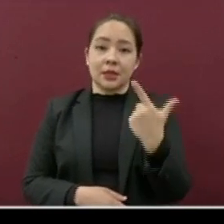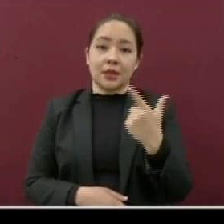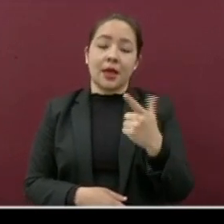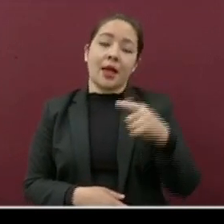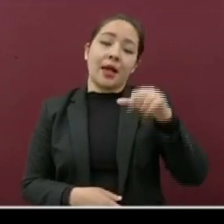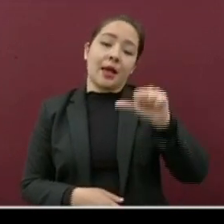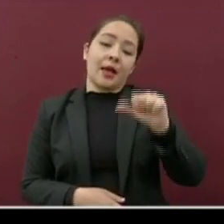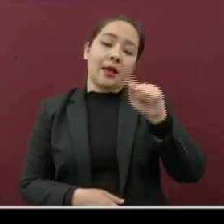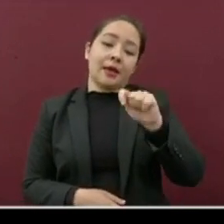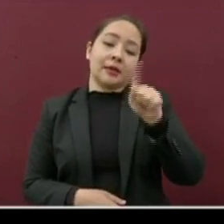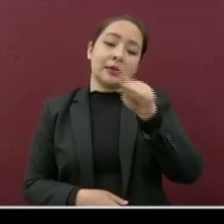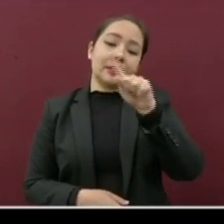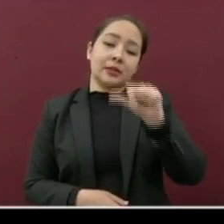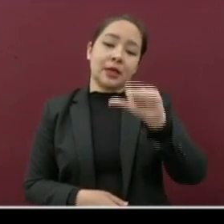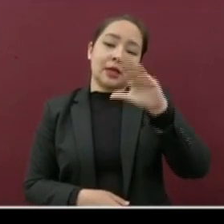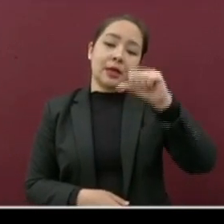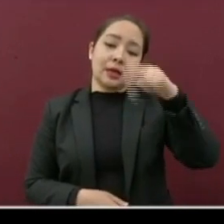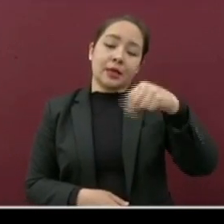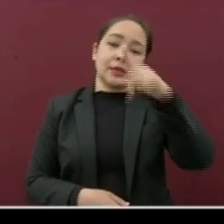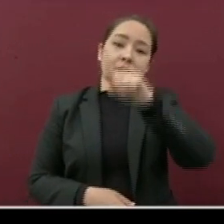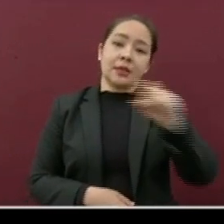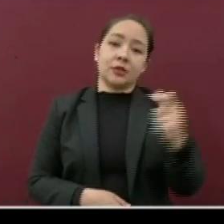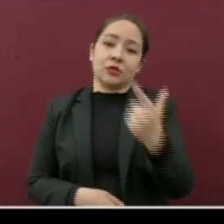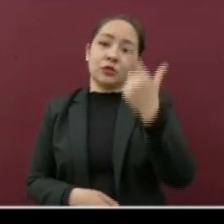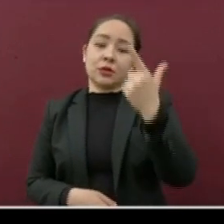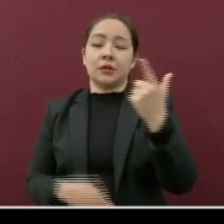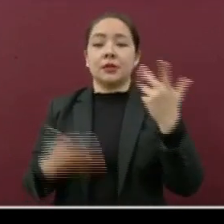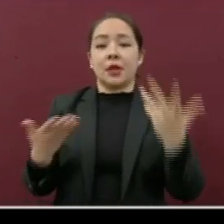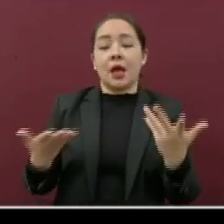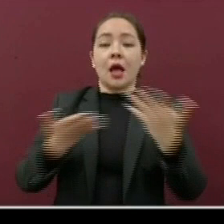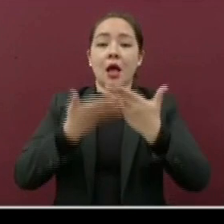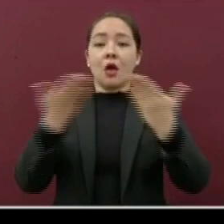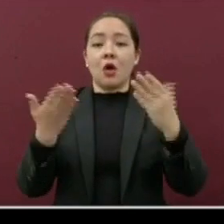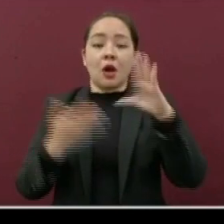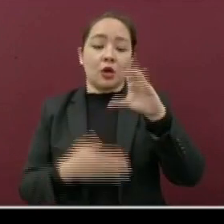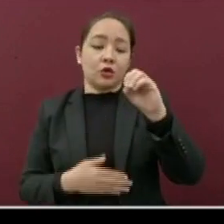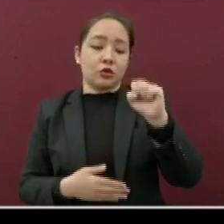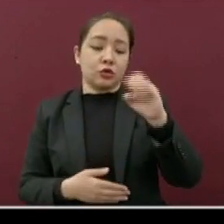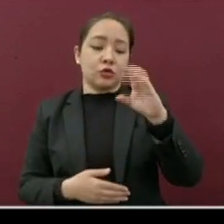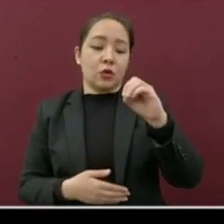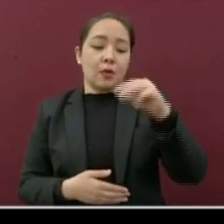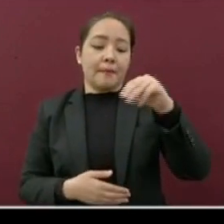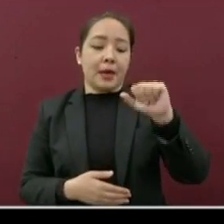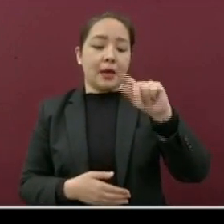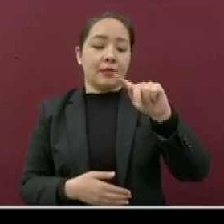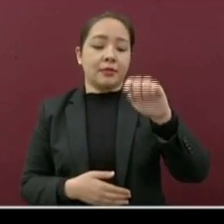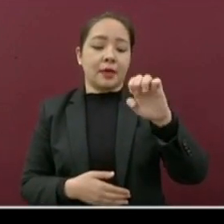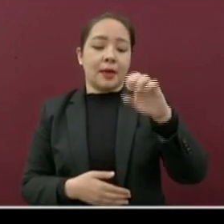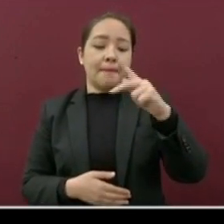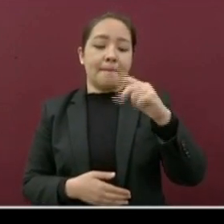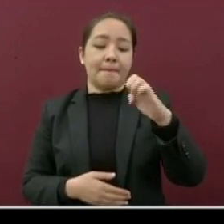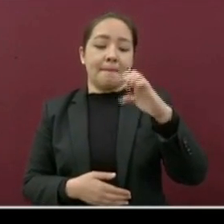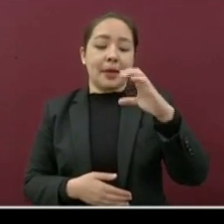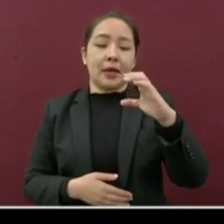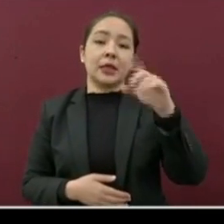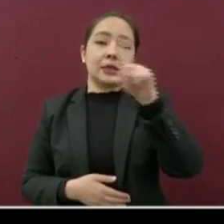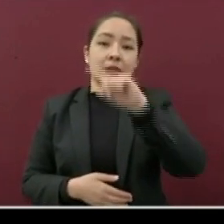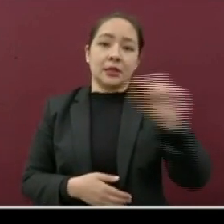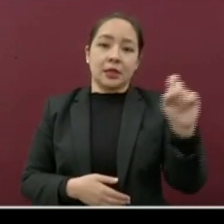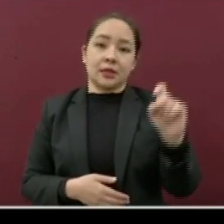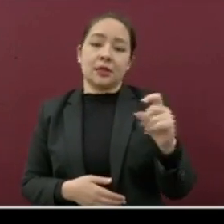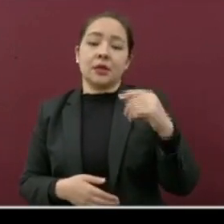Y Atzacan, con 107. Y se incluye Cozcomatepec, con 100. Hacia el sur. En